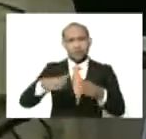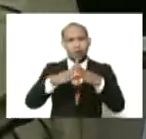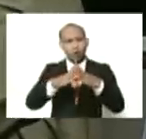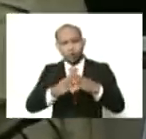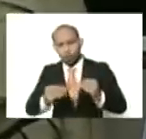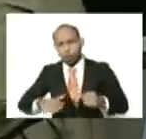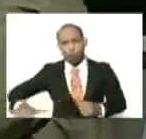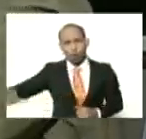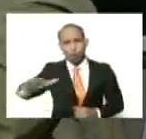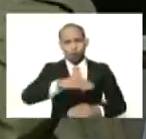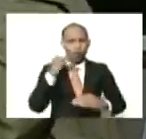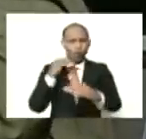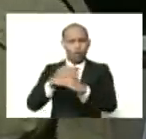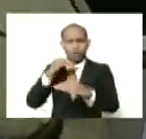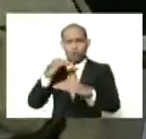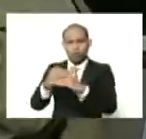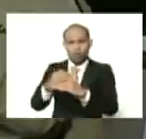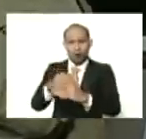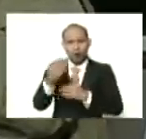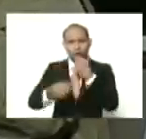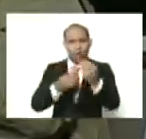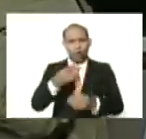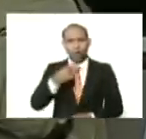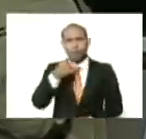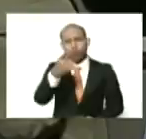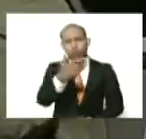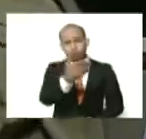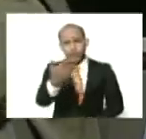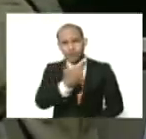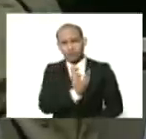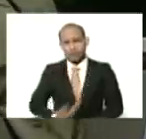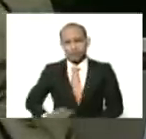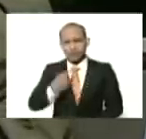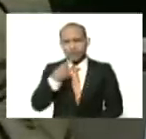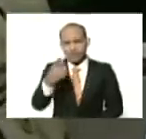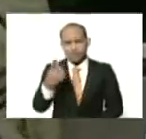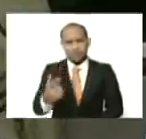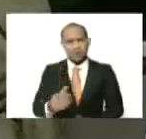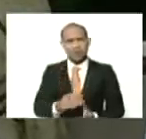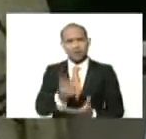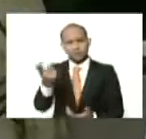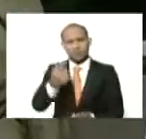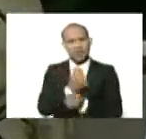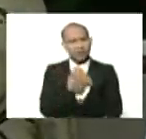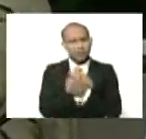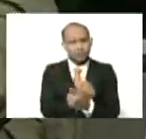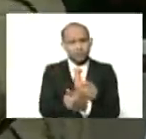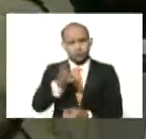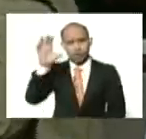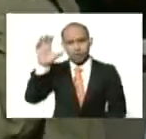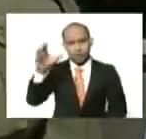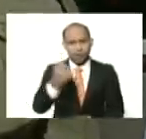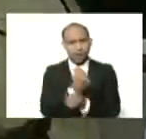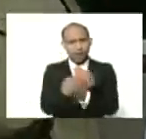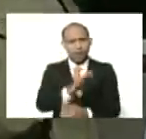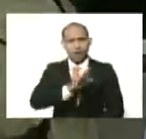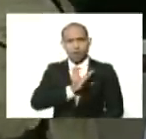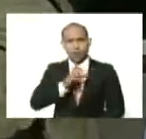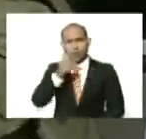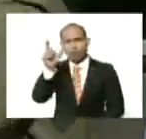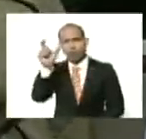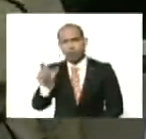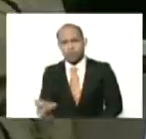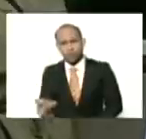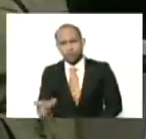y todos, hablando, como usted decía, desde el amor compañero, y es ese amor a la patria, no ese amor propiedad, de una persona,